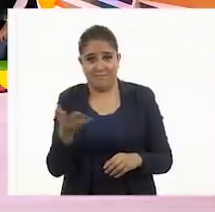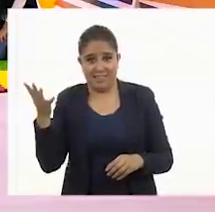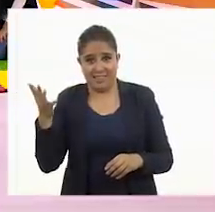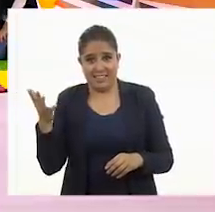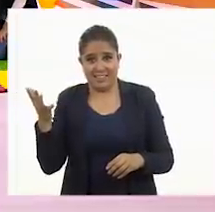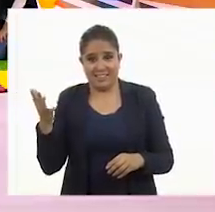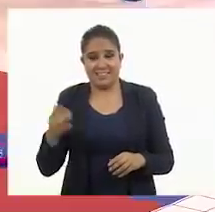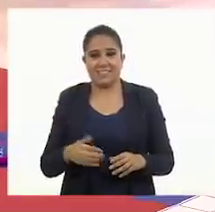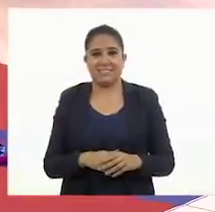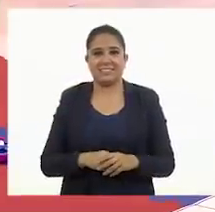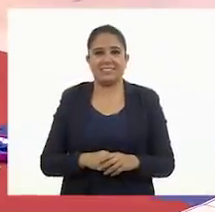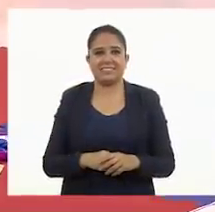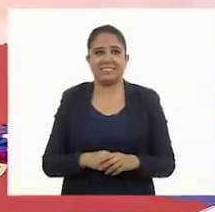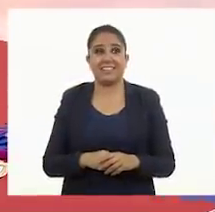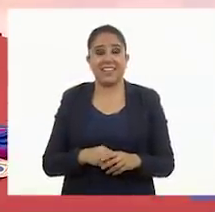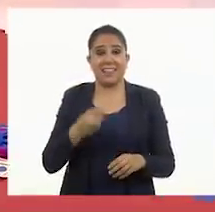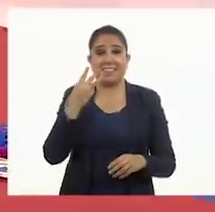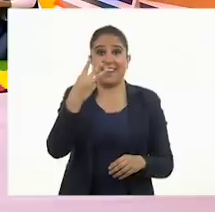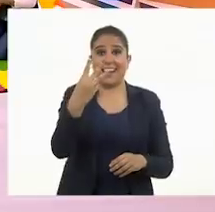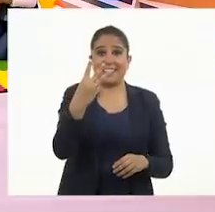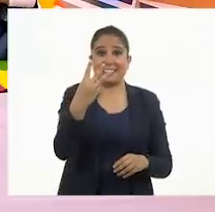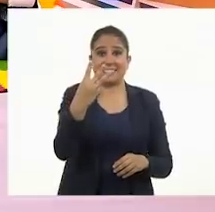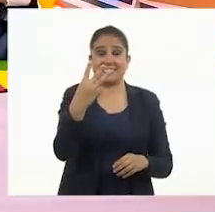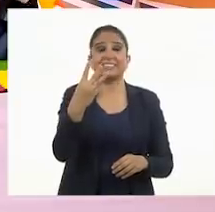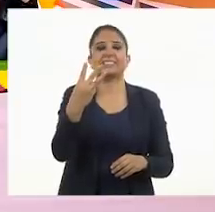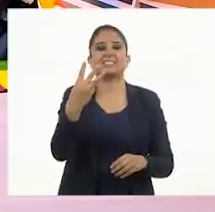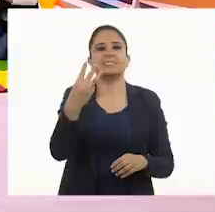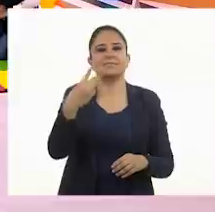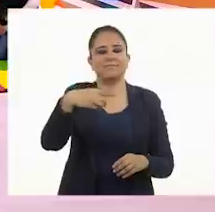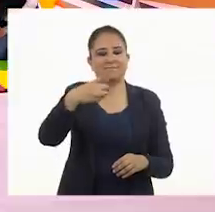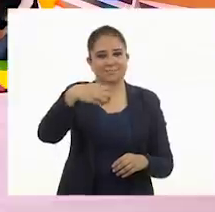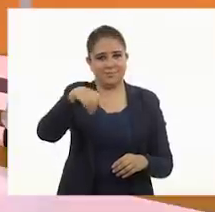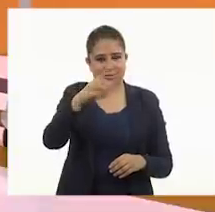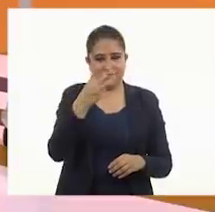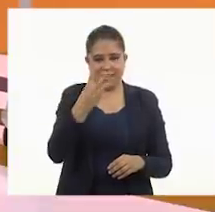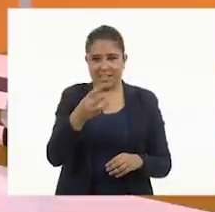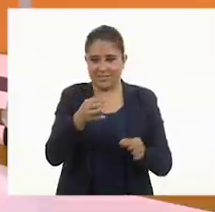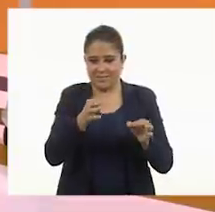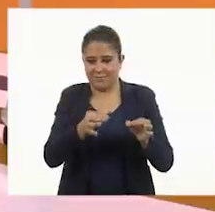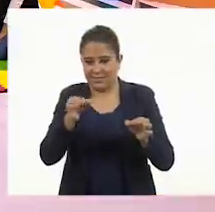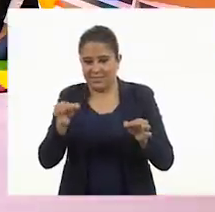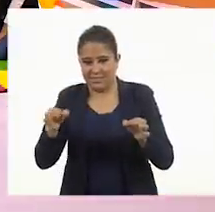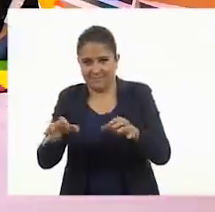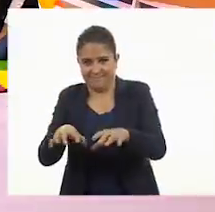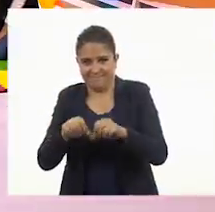Suerte. Tres. Tres. Vas a tomar tres fichitas.